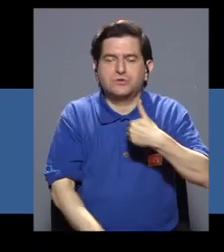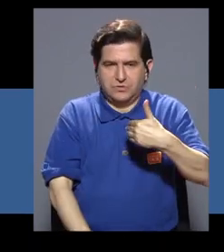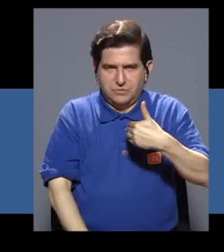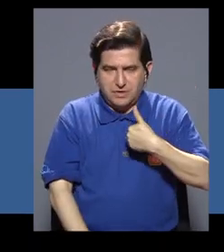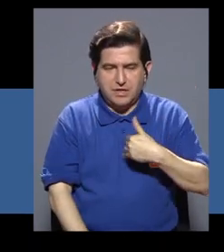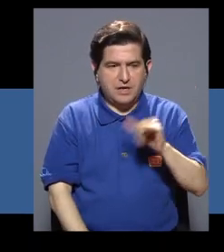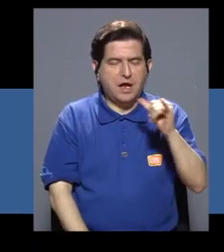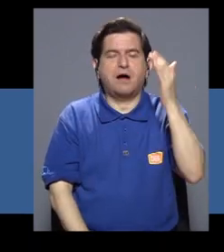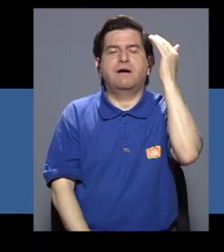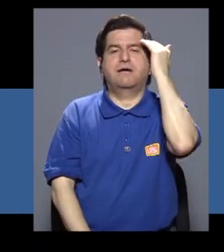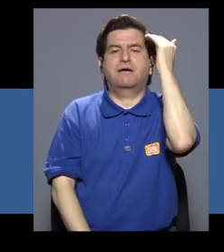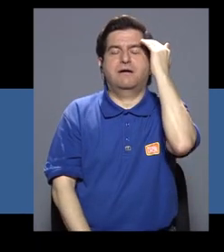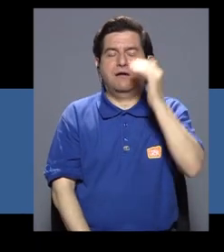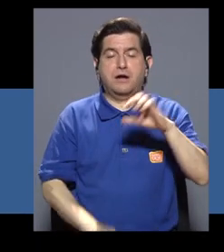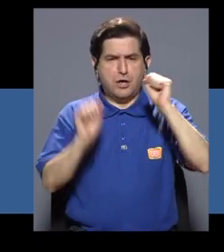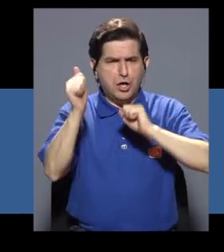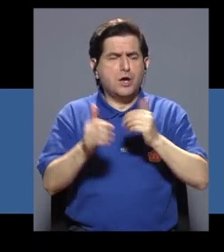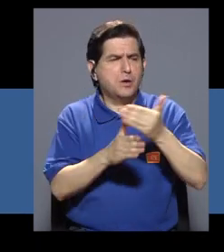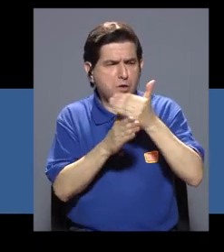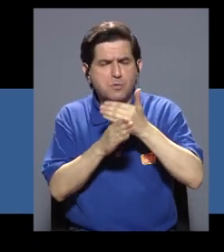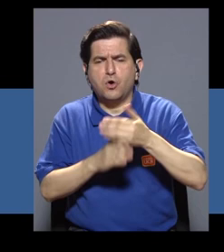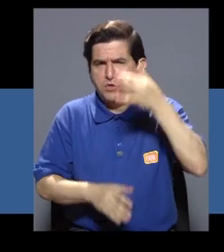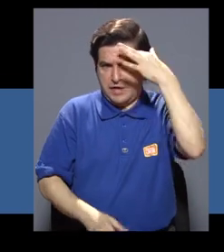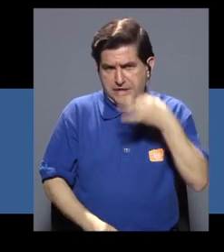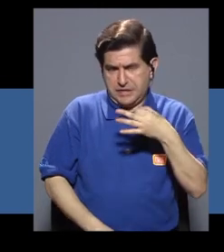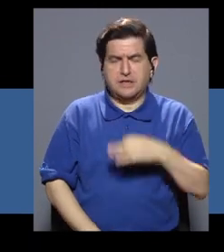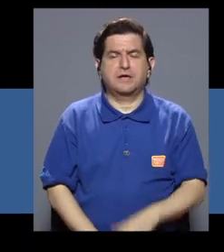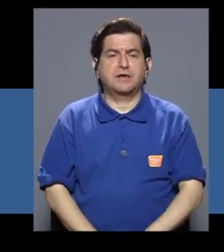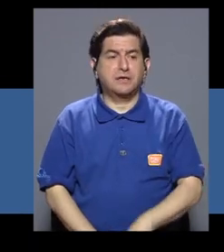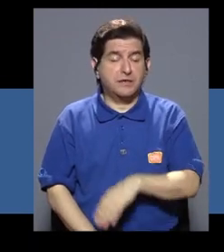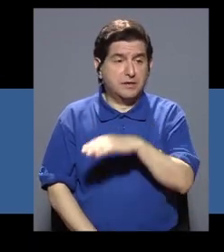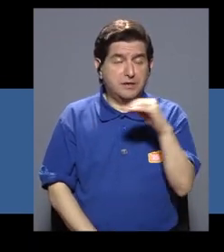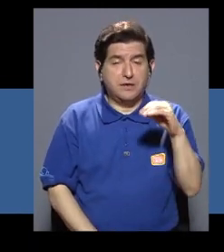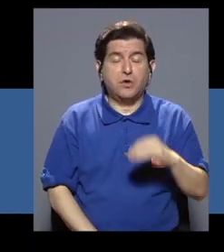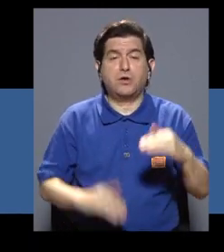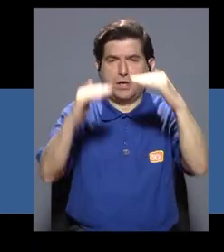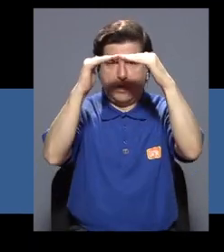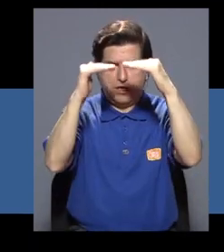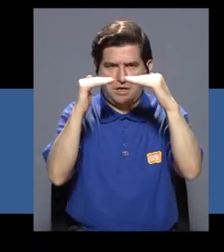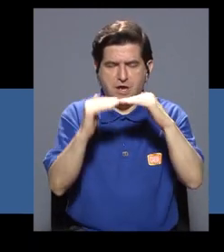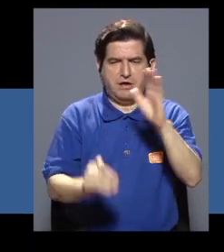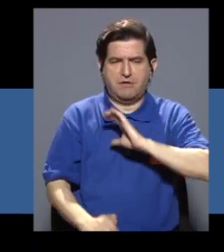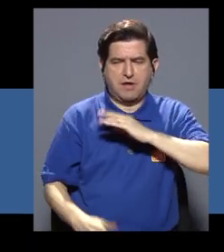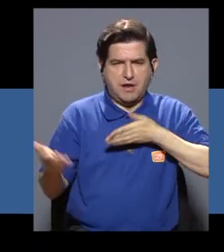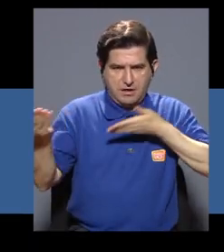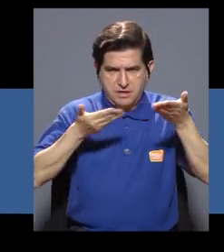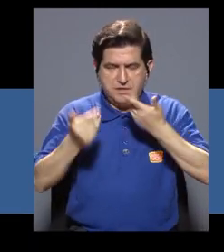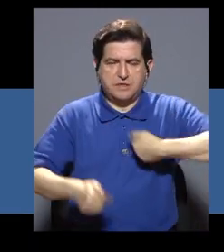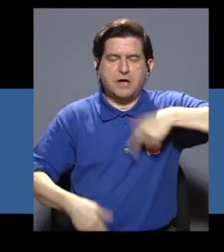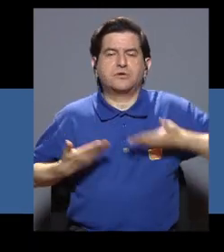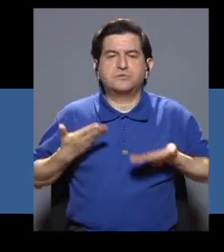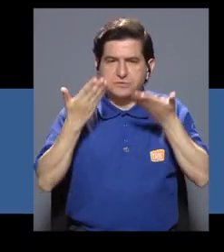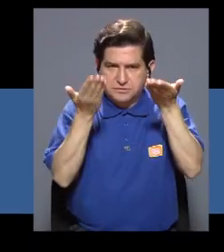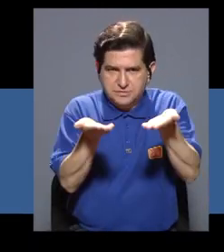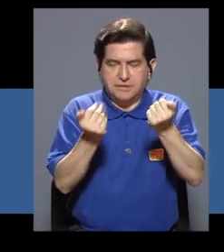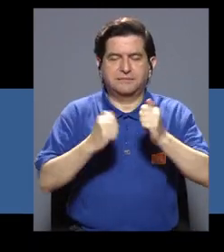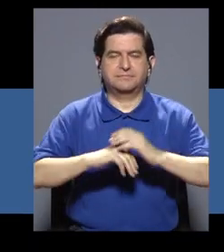mismo conocimiento y podamos compartir criterios inclusive de los niveles de calidad y servicio que estamos brindando.